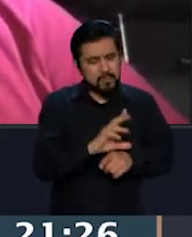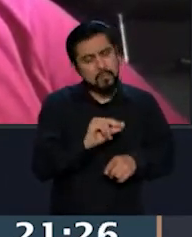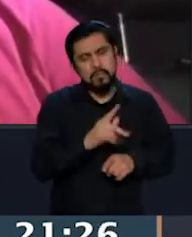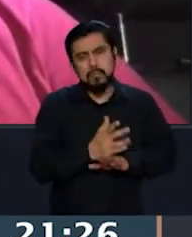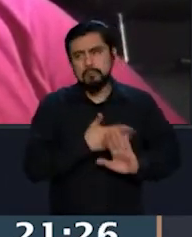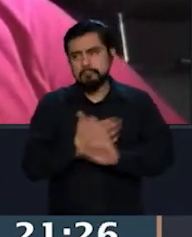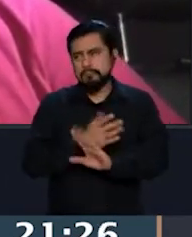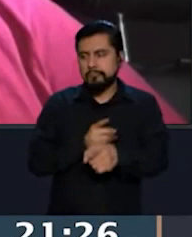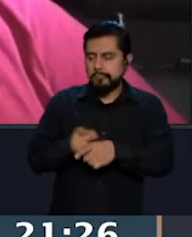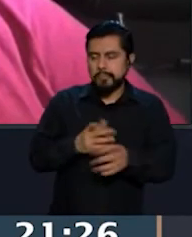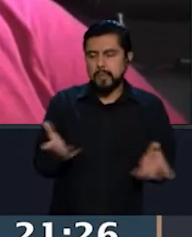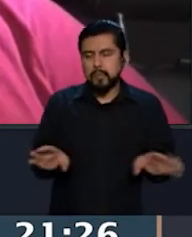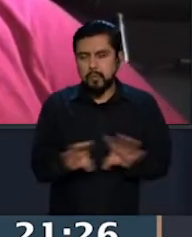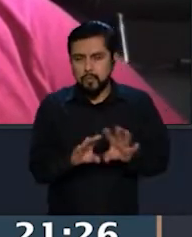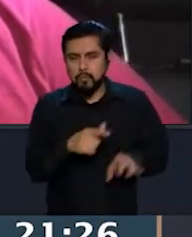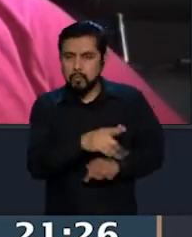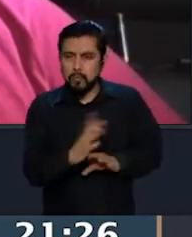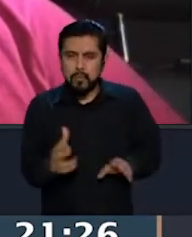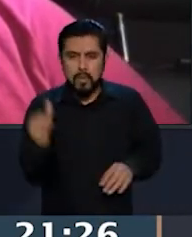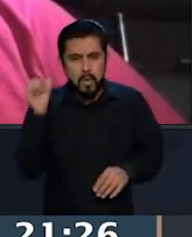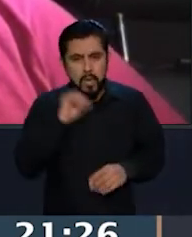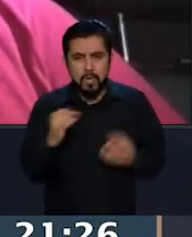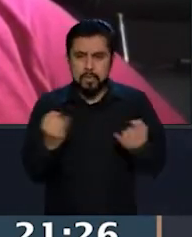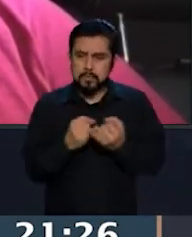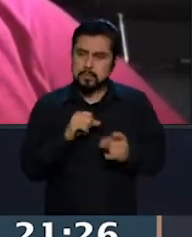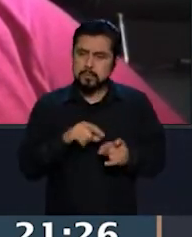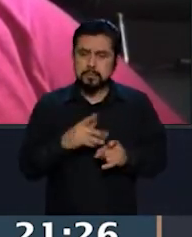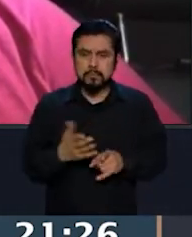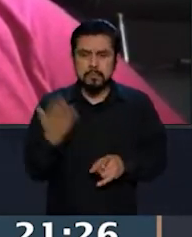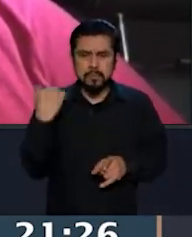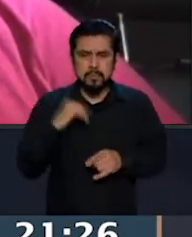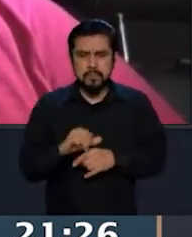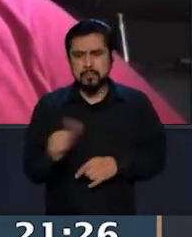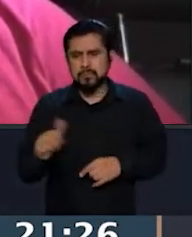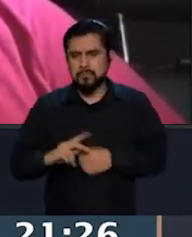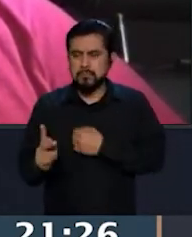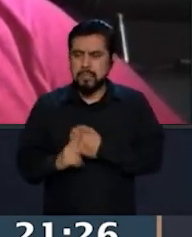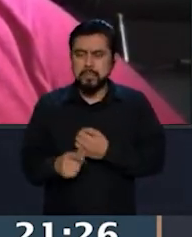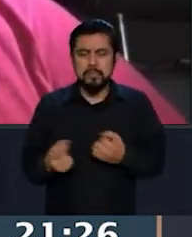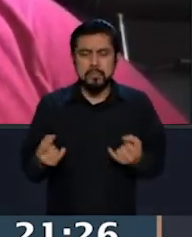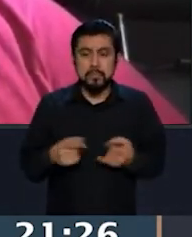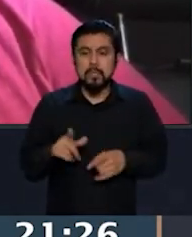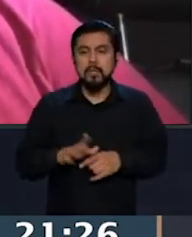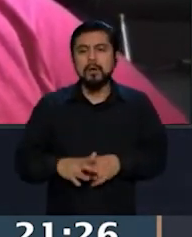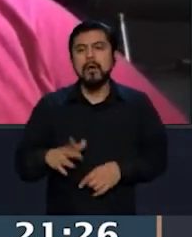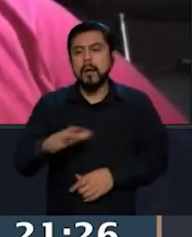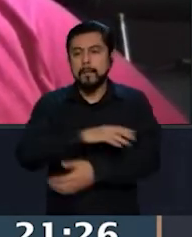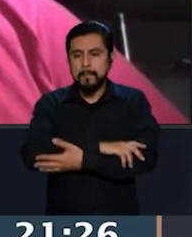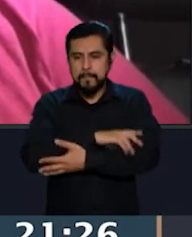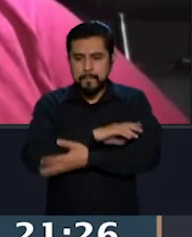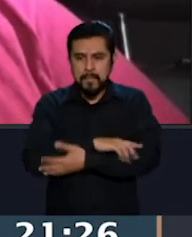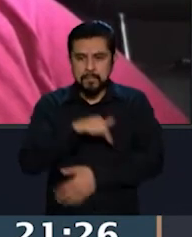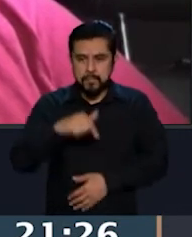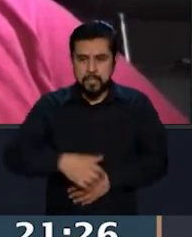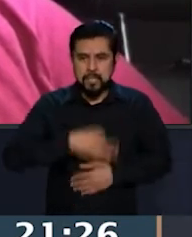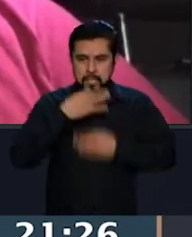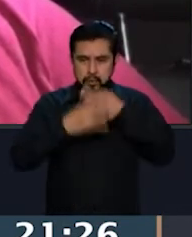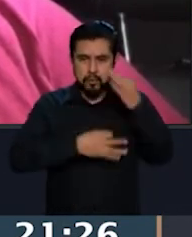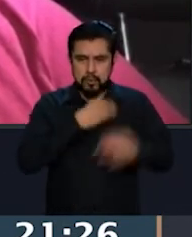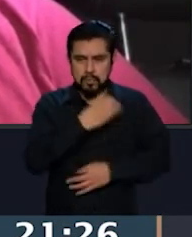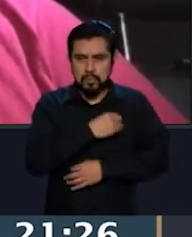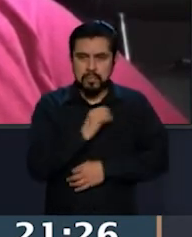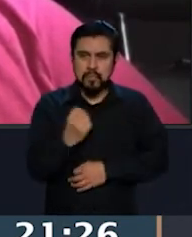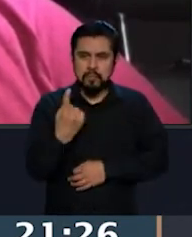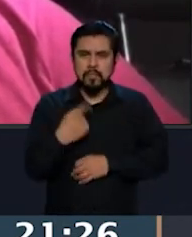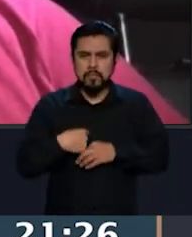se parecen más a lo que hemos visto en regímenes fascistas. Le mando un fuerte abrazo y también tenga claro que en Capital 21 creemos que los medios